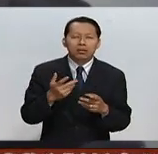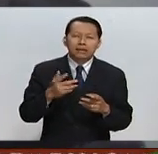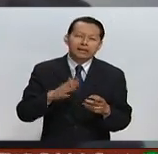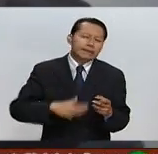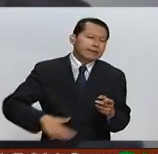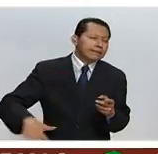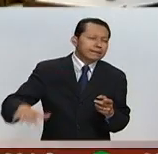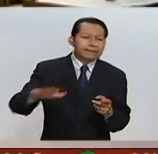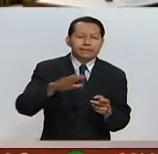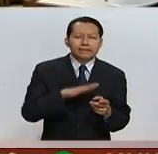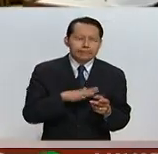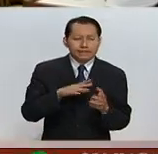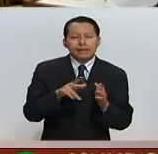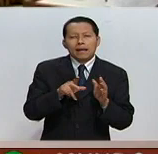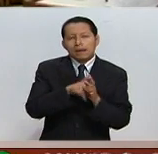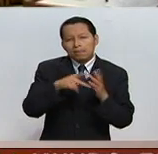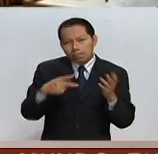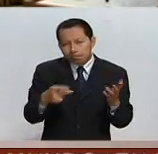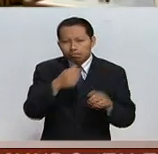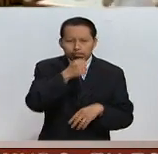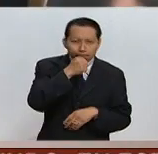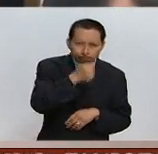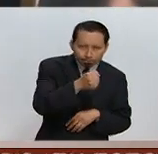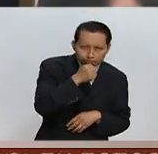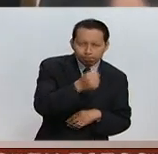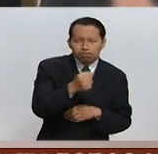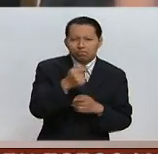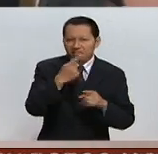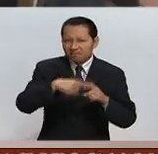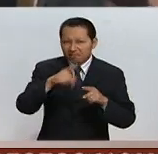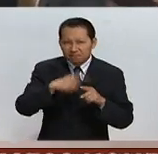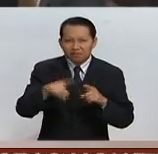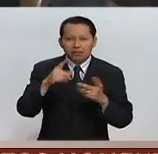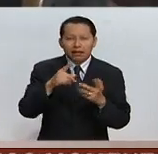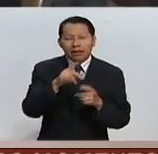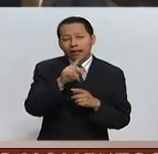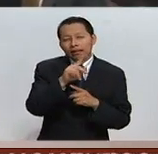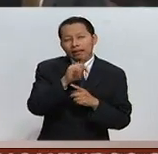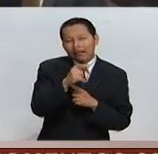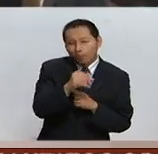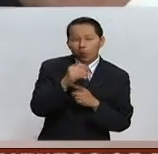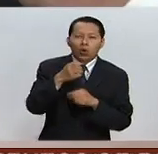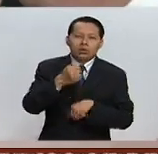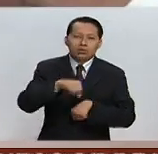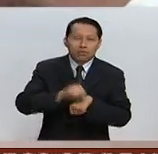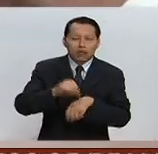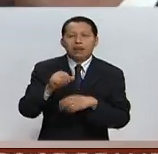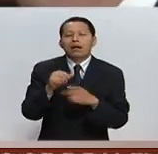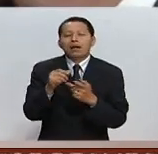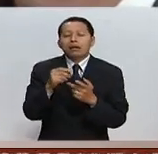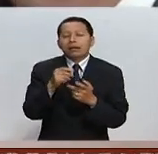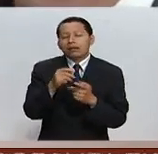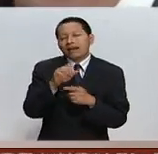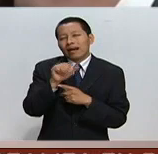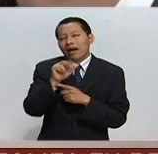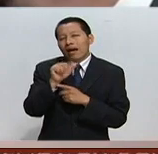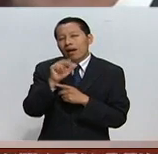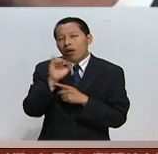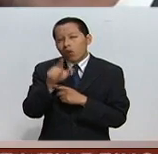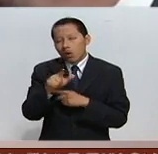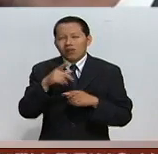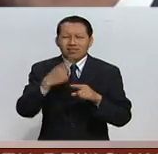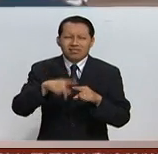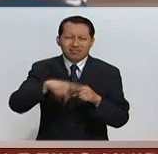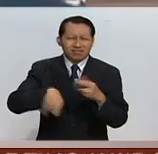prensa colombiana, todos los grandes medios de comunicación, El Tiempo, Semana, la cadena Caracol, los medios regionales,